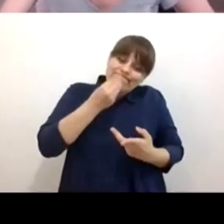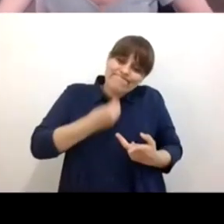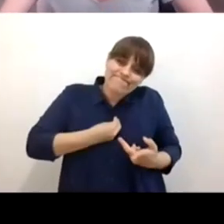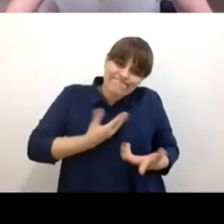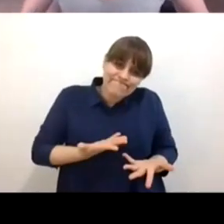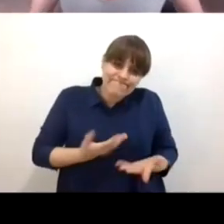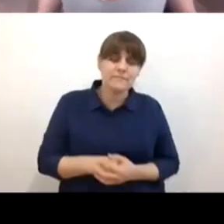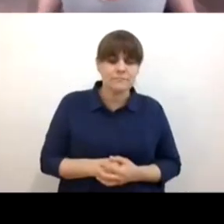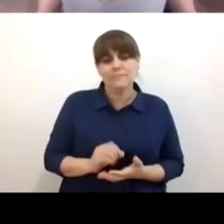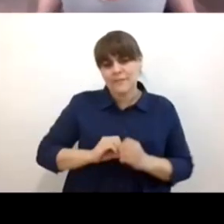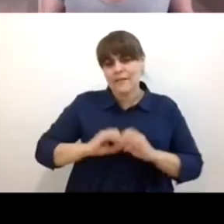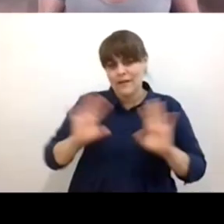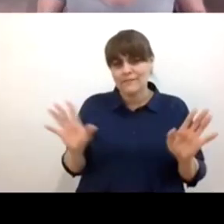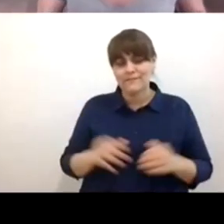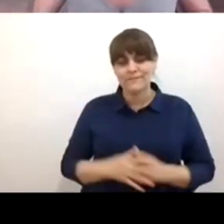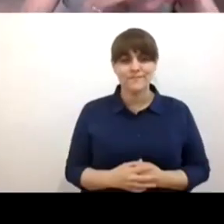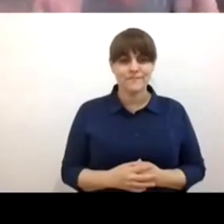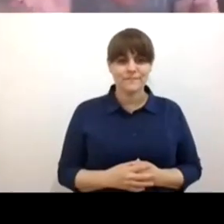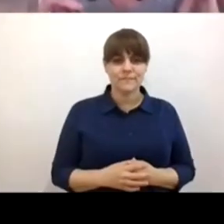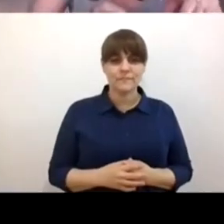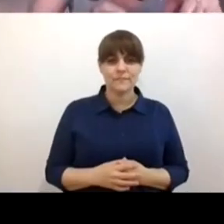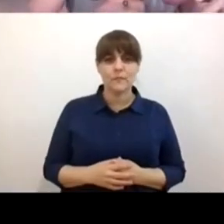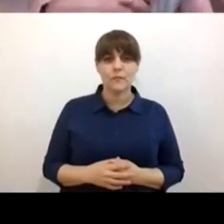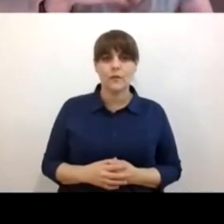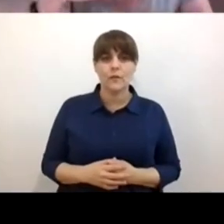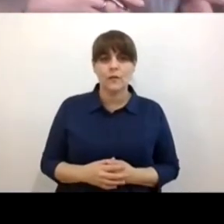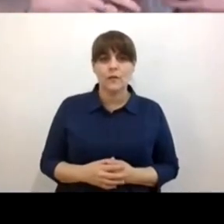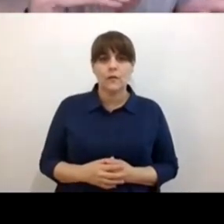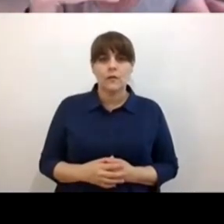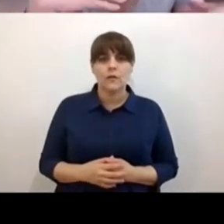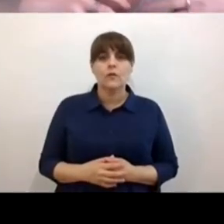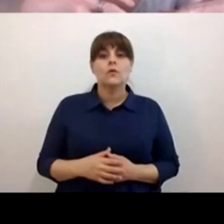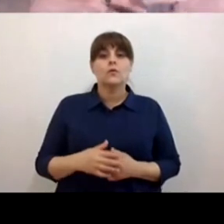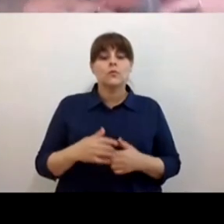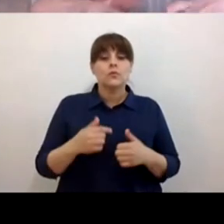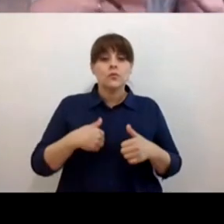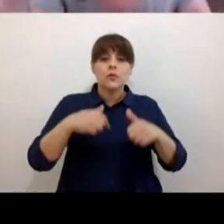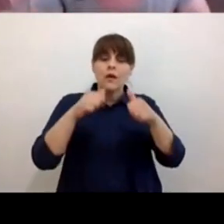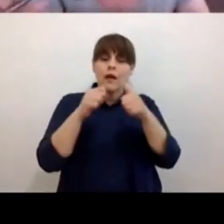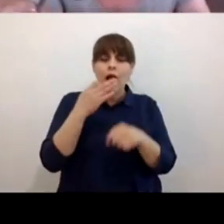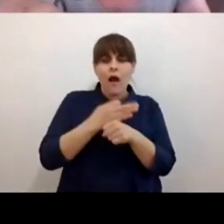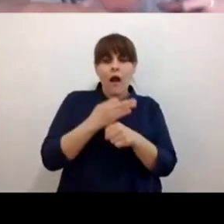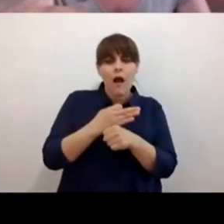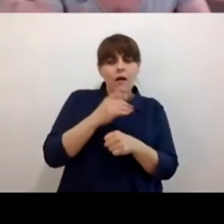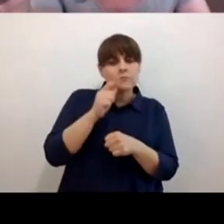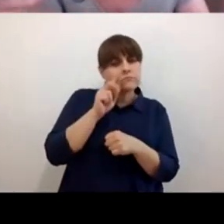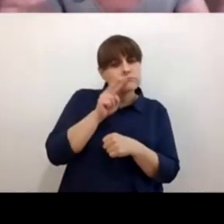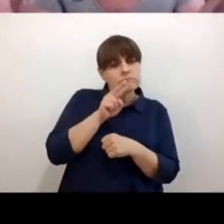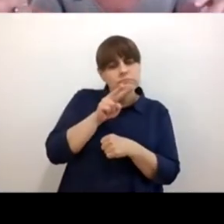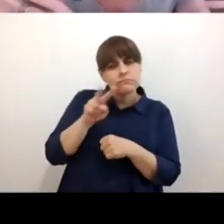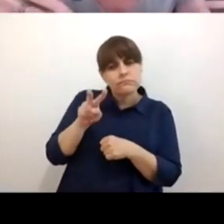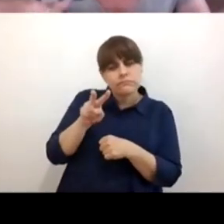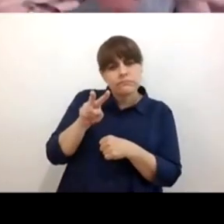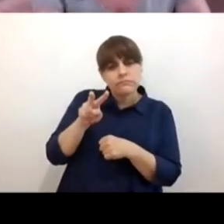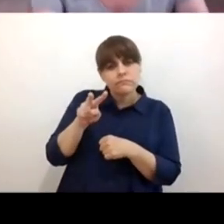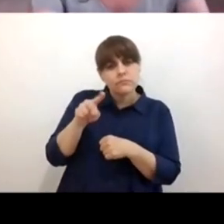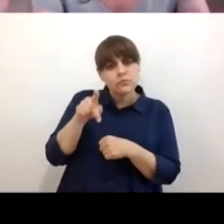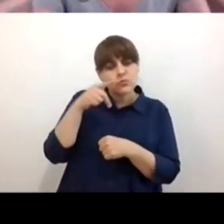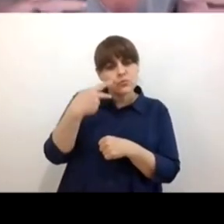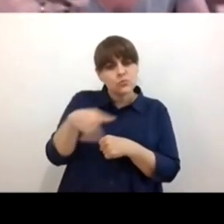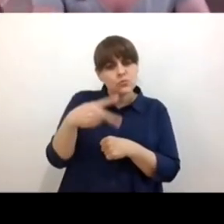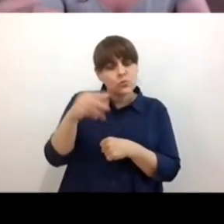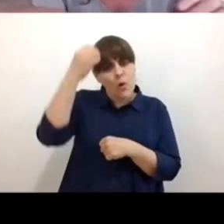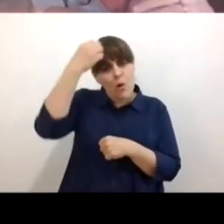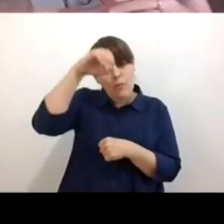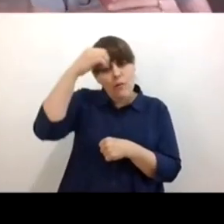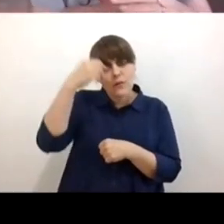que sí pues escuchándolas y conectando con con la complejidad y la riqueza de lo que han dicho pero